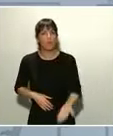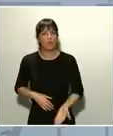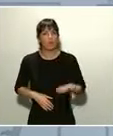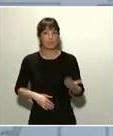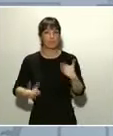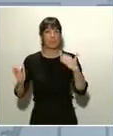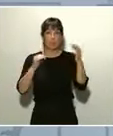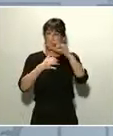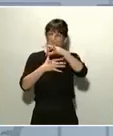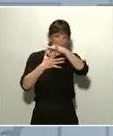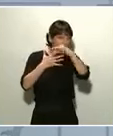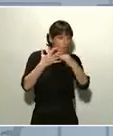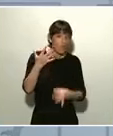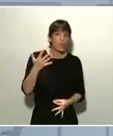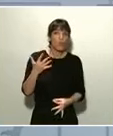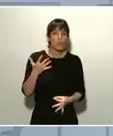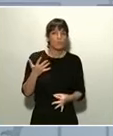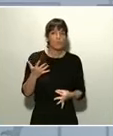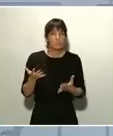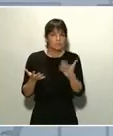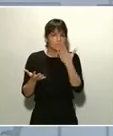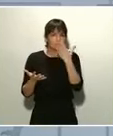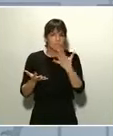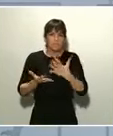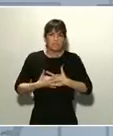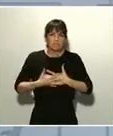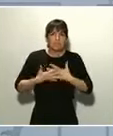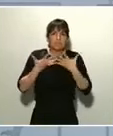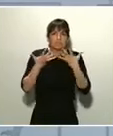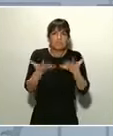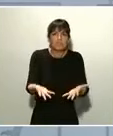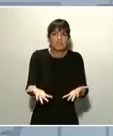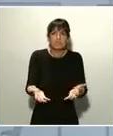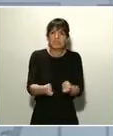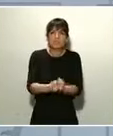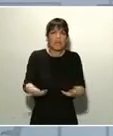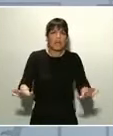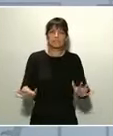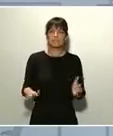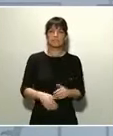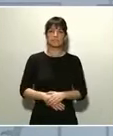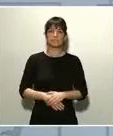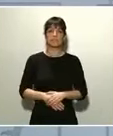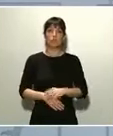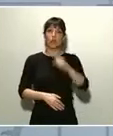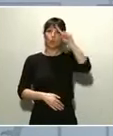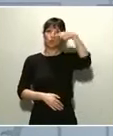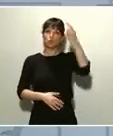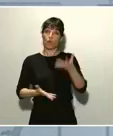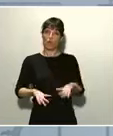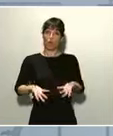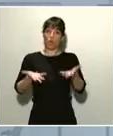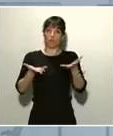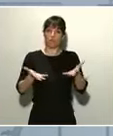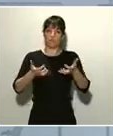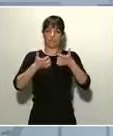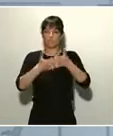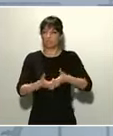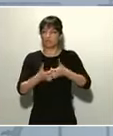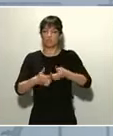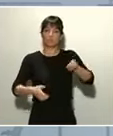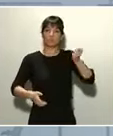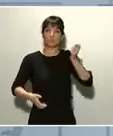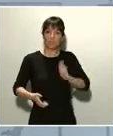de una manera absolutamente desinteresada. La oferta cultural, puesta a disposición por nuestras industrias y profesionales, incluye